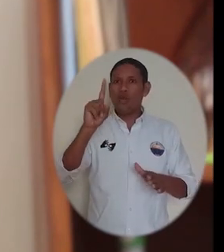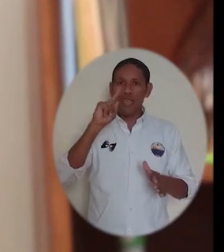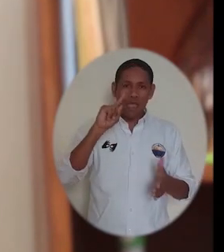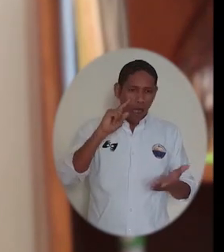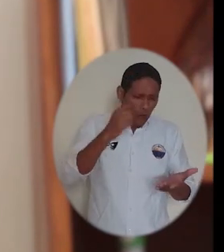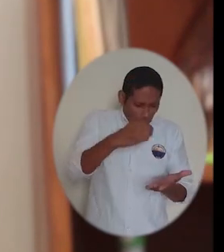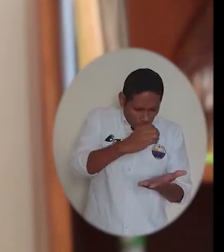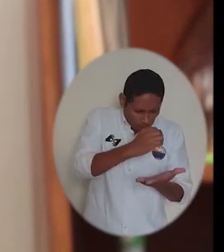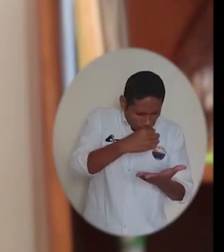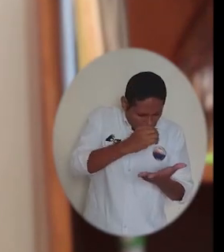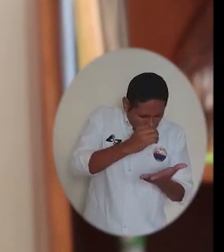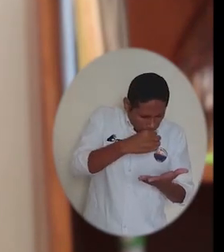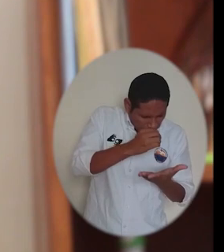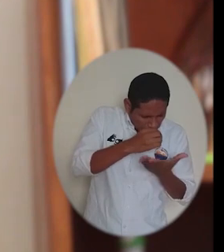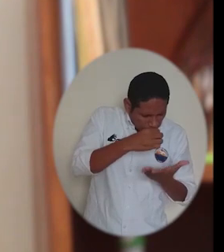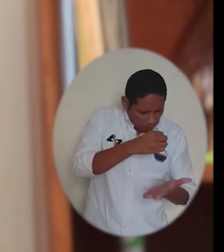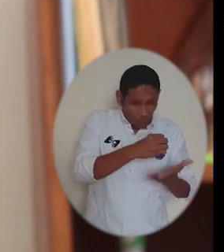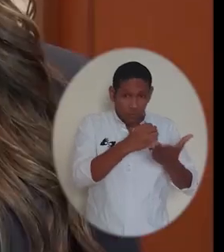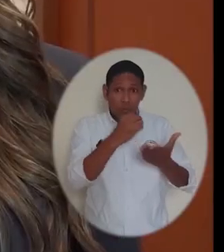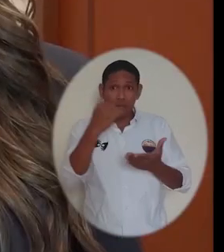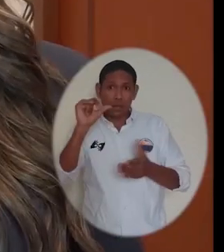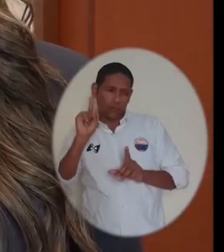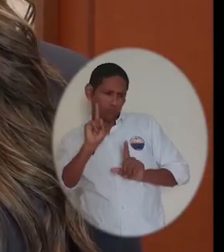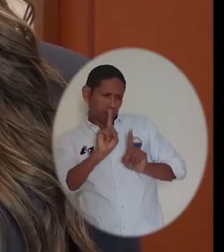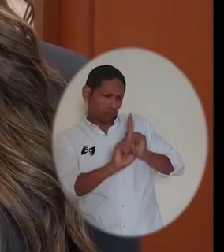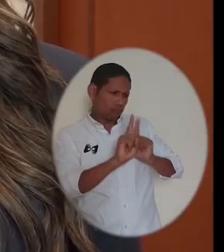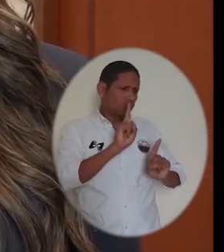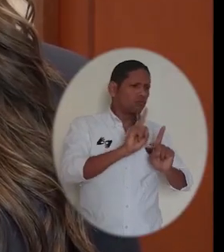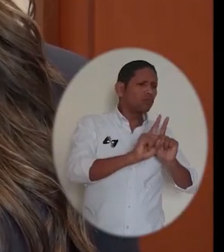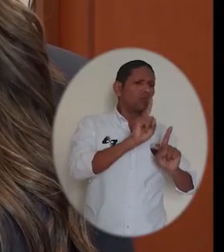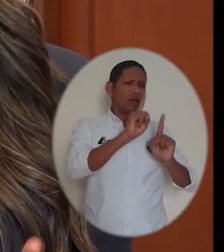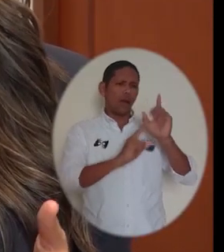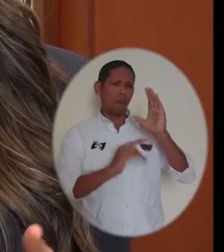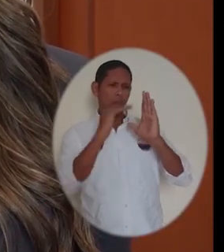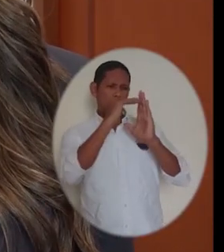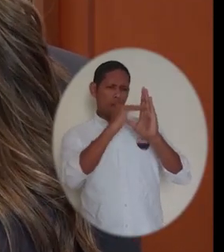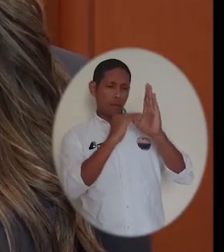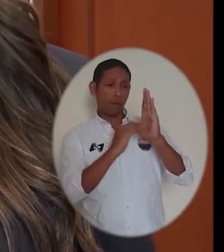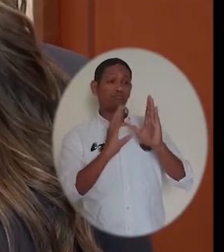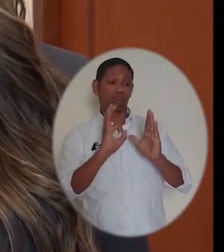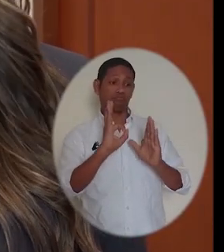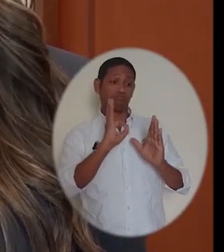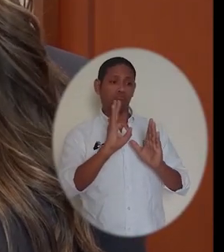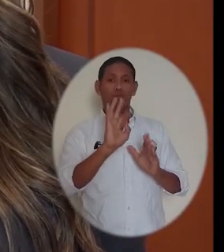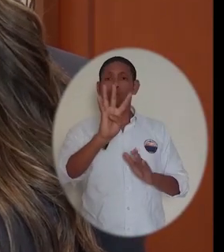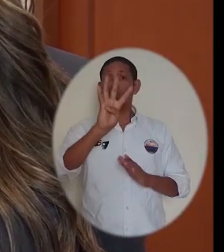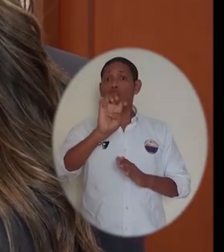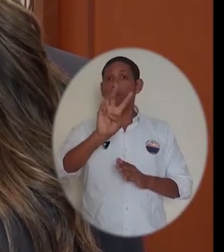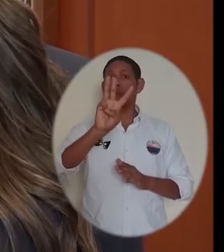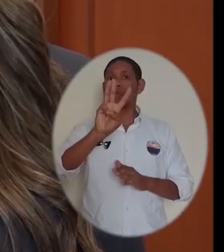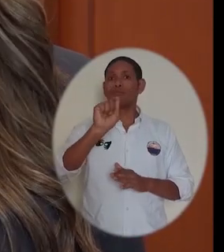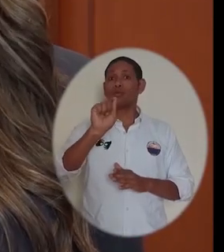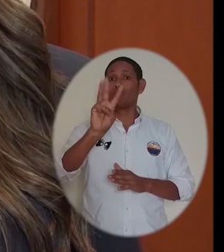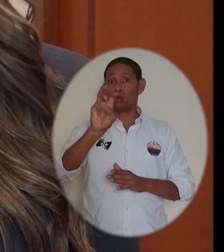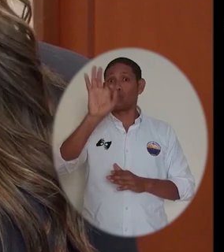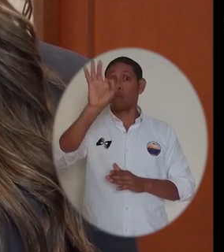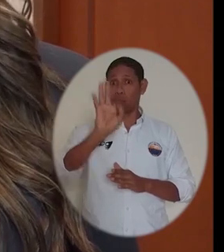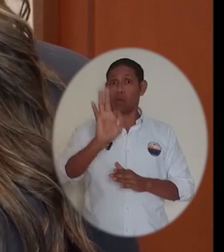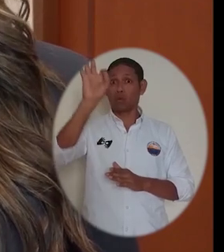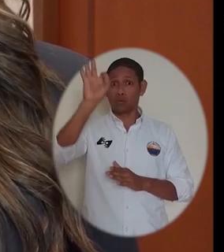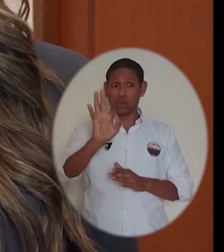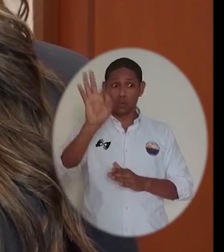Magdalena recibiera la visita de verificación a los estándares de calidad en la que obtuvo un 93.8% de